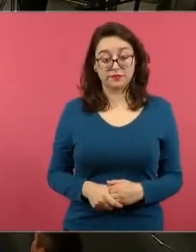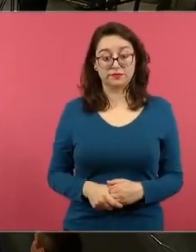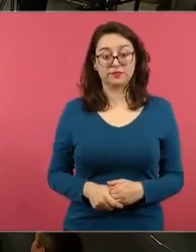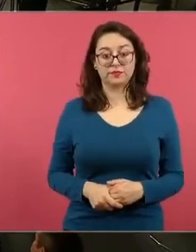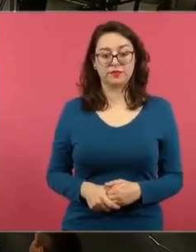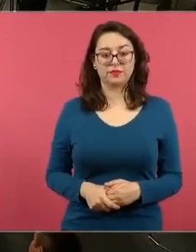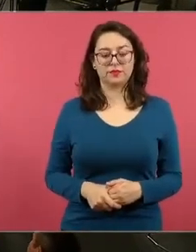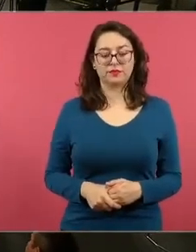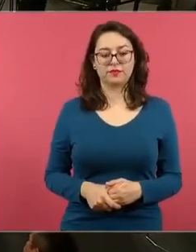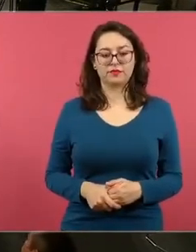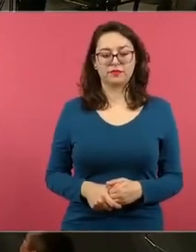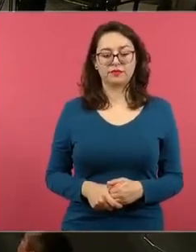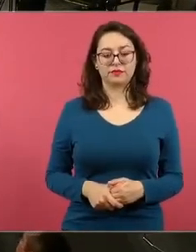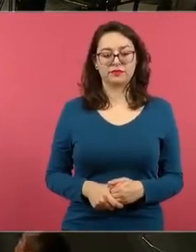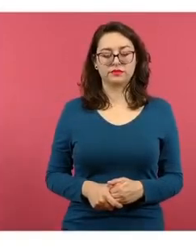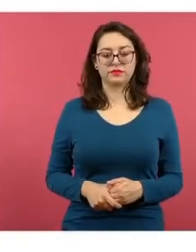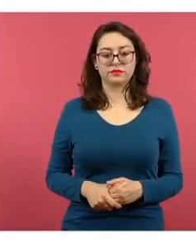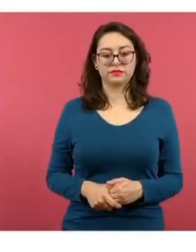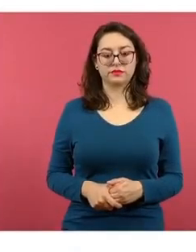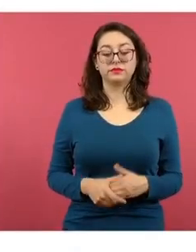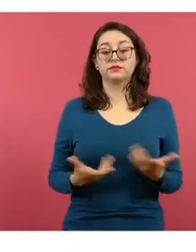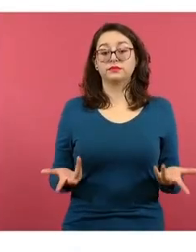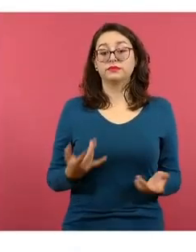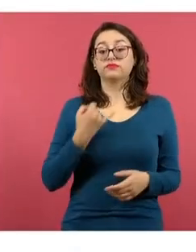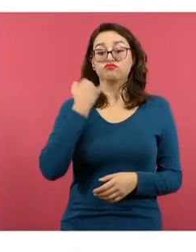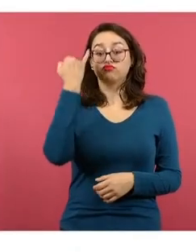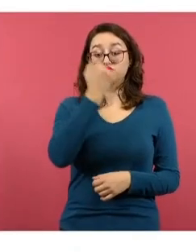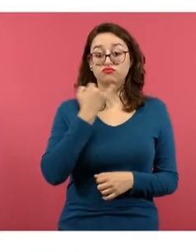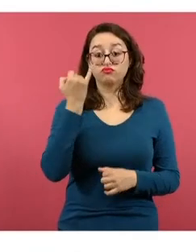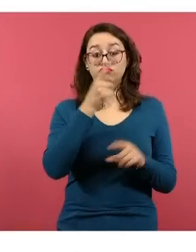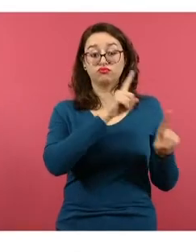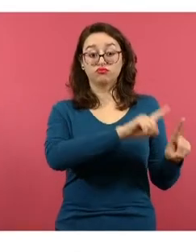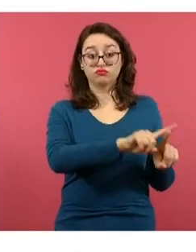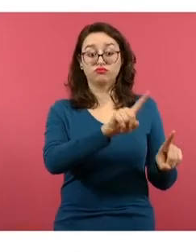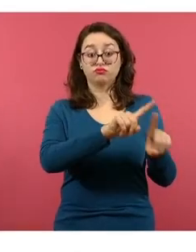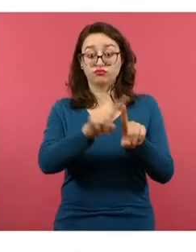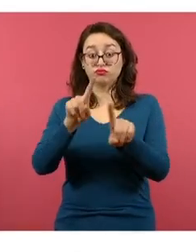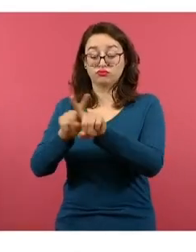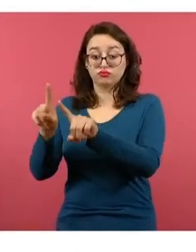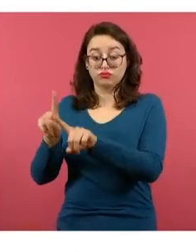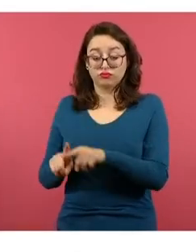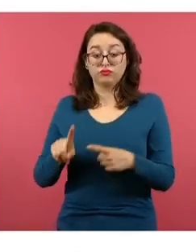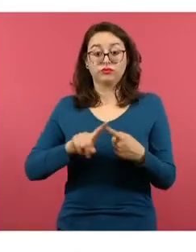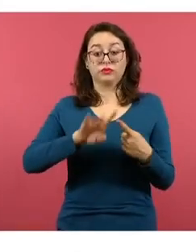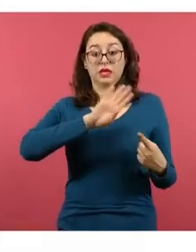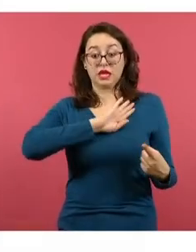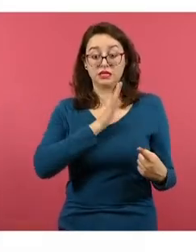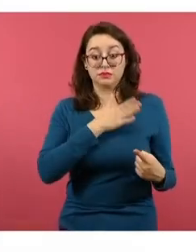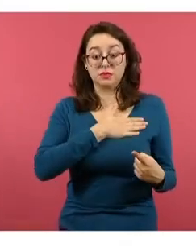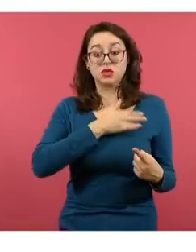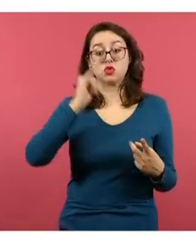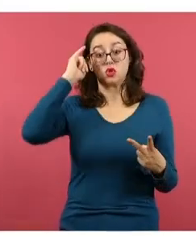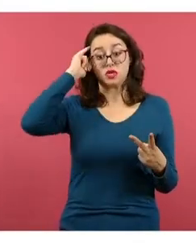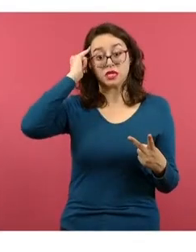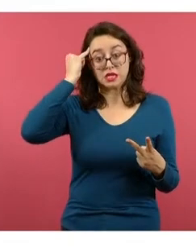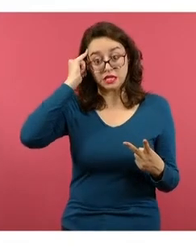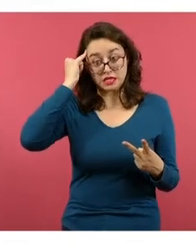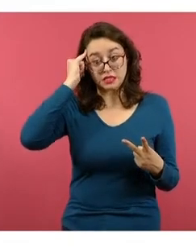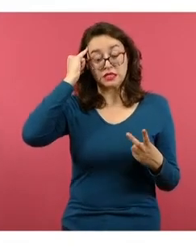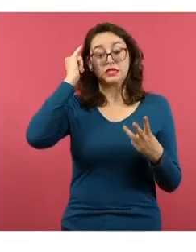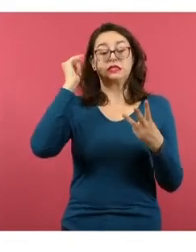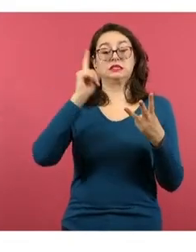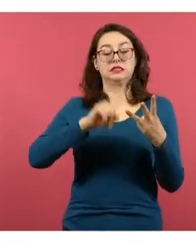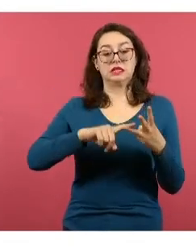el campo de lenguajes confluye distintos, como es el español, las lenguas indígenas, las lenguas